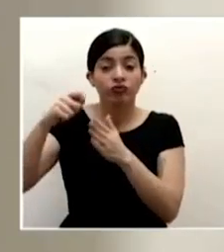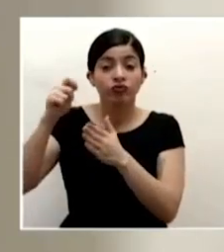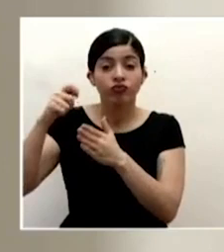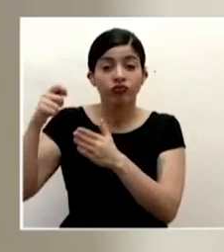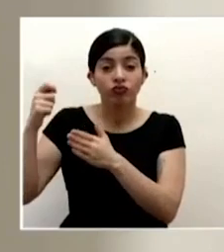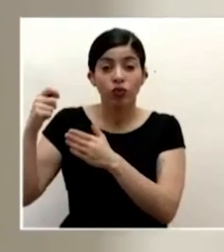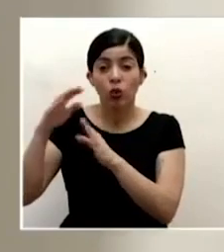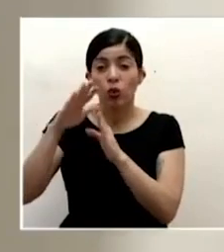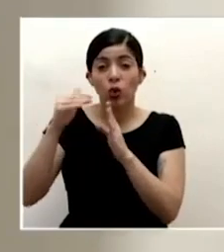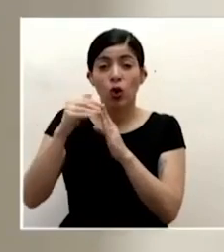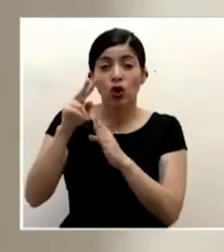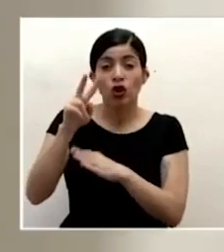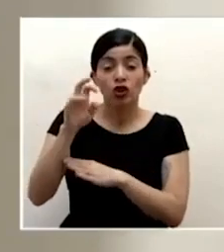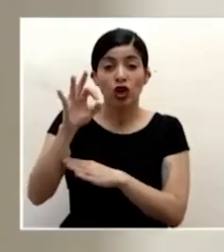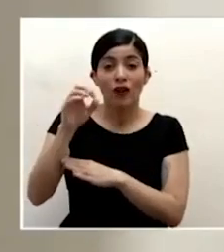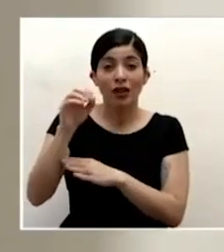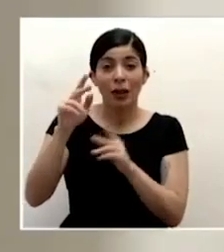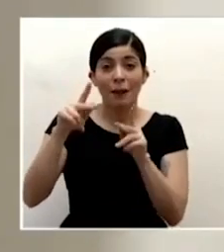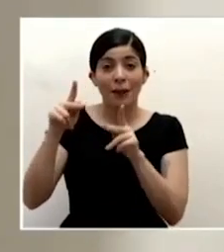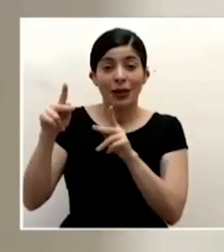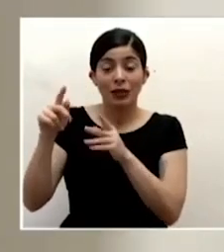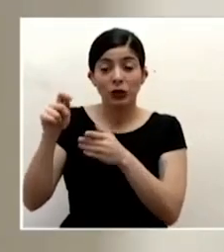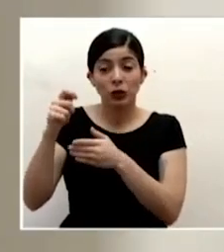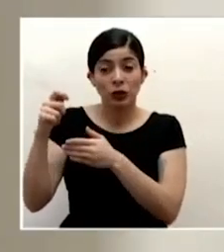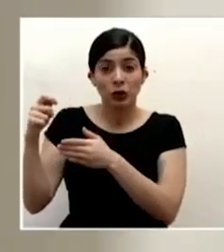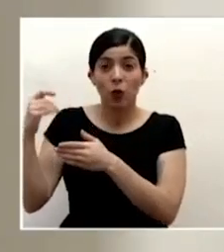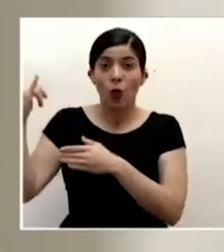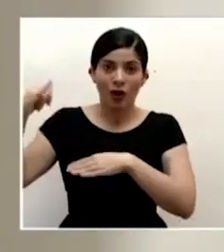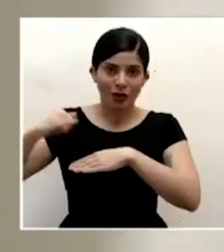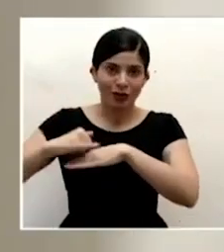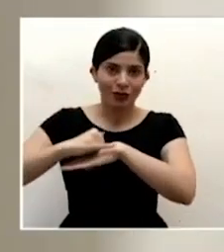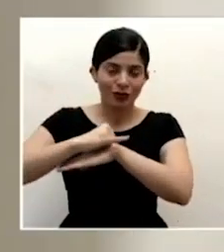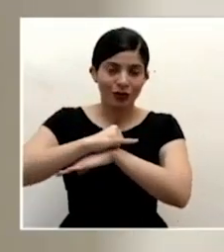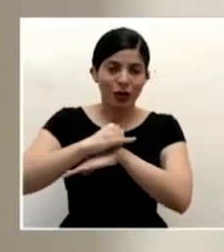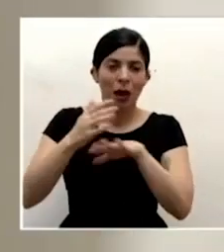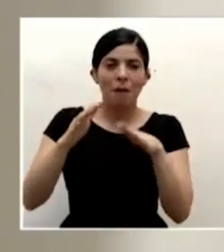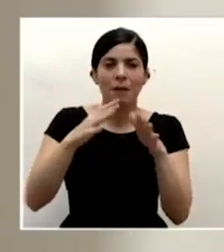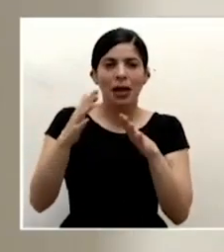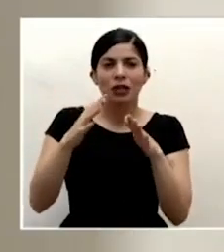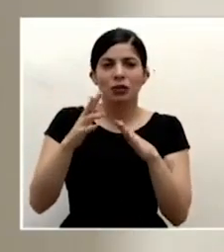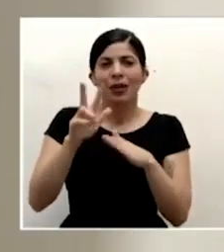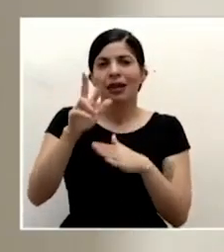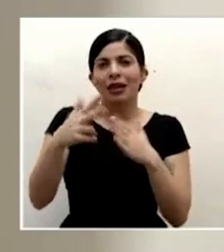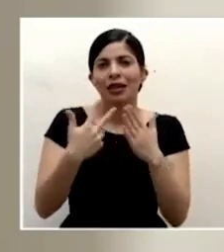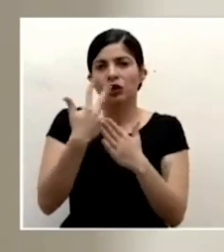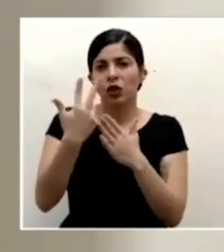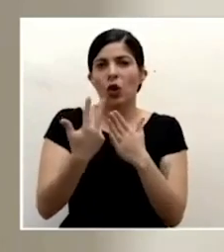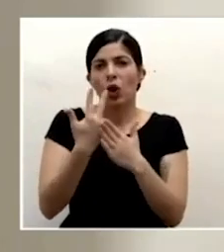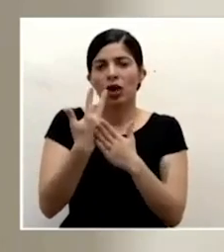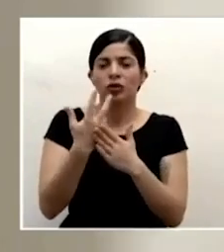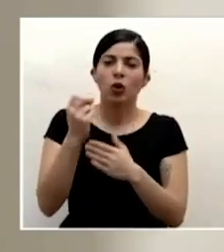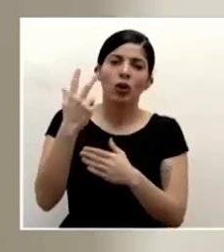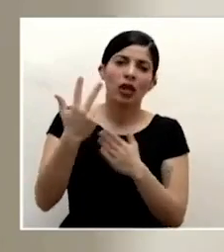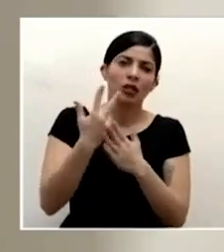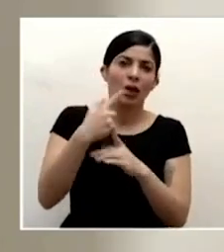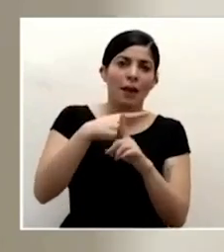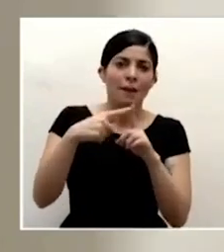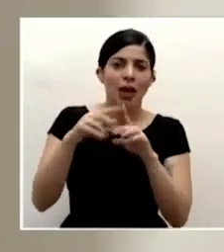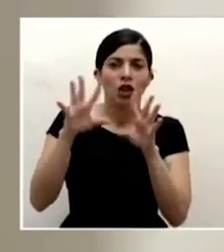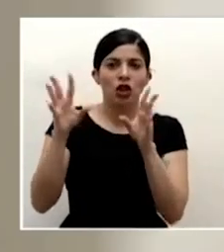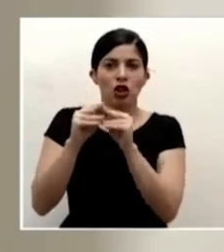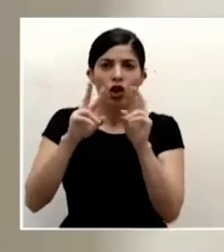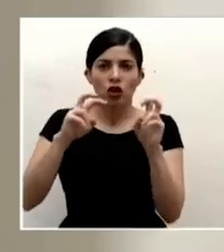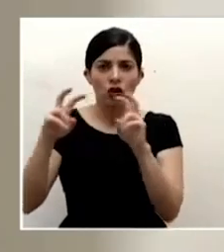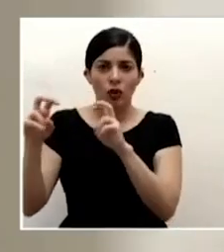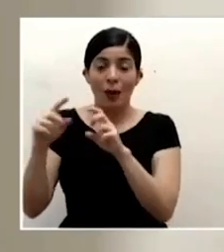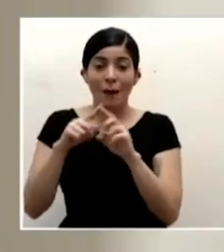doscientas noventa personas cuando aterrice ese avión en más o menos tres horas a tres horas y media pero ese equipo es